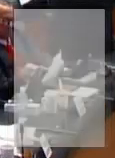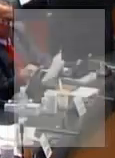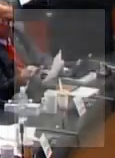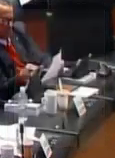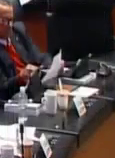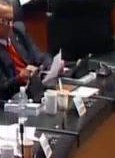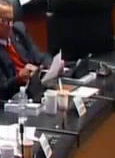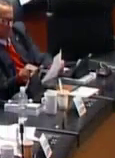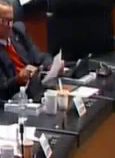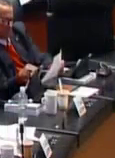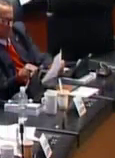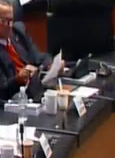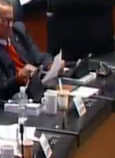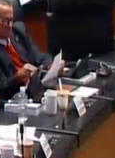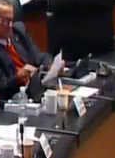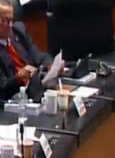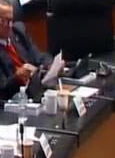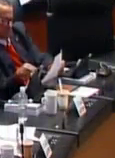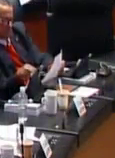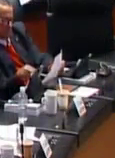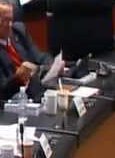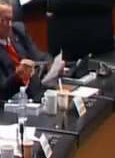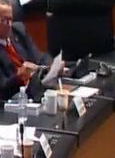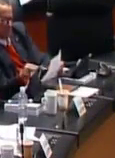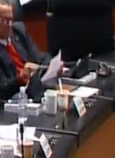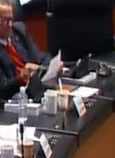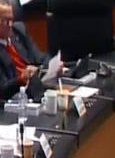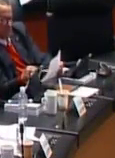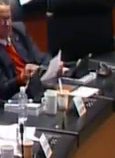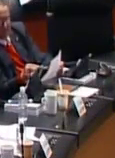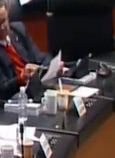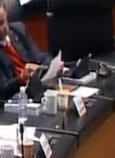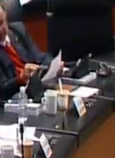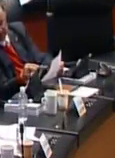Blasquez. ¿Para qué asunto? Gracias, Presidente. para hechos desde mi escaño, por favor.